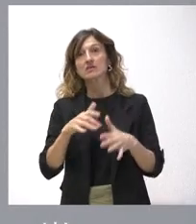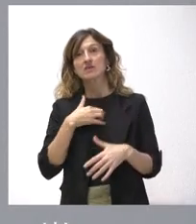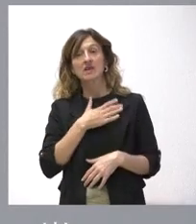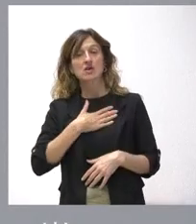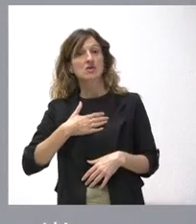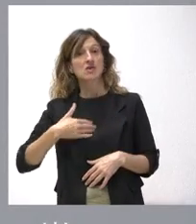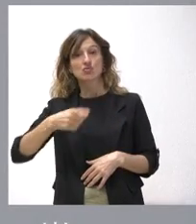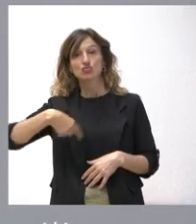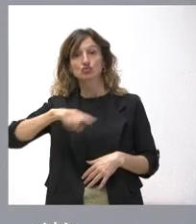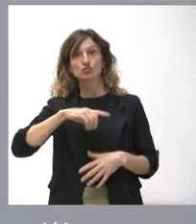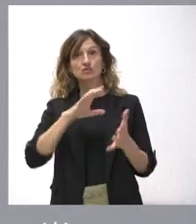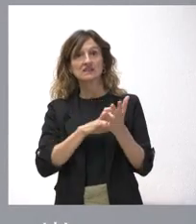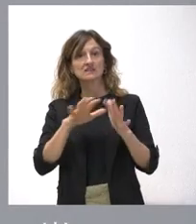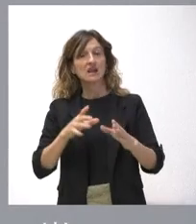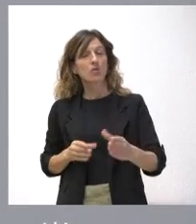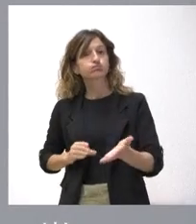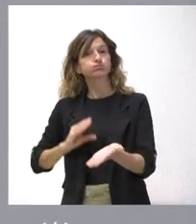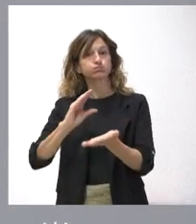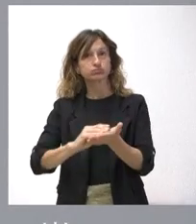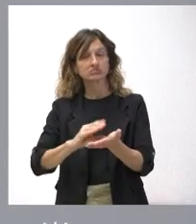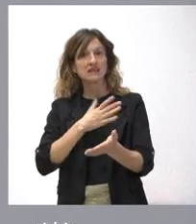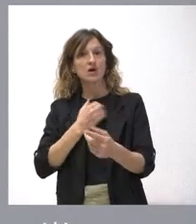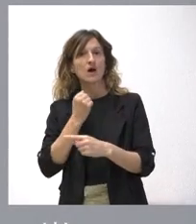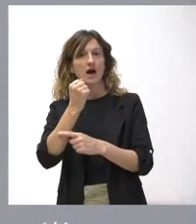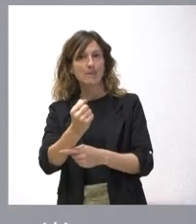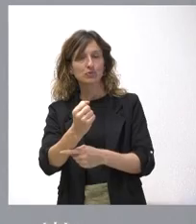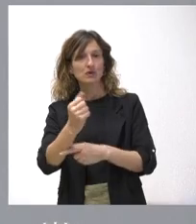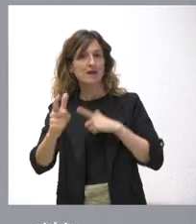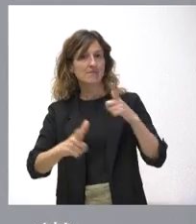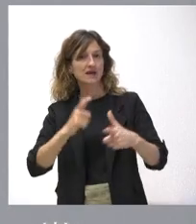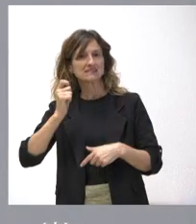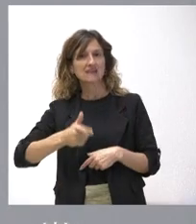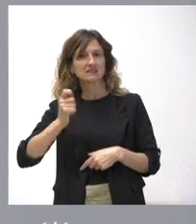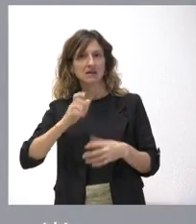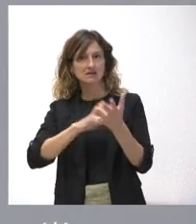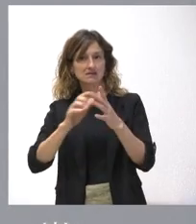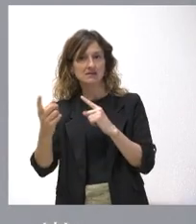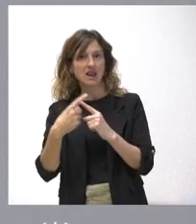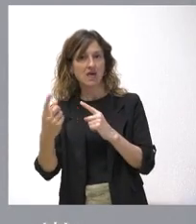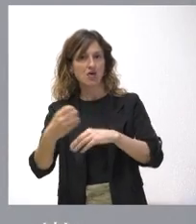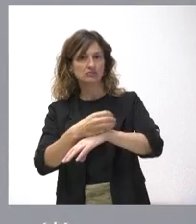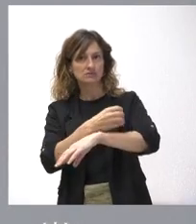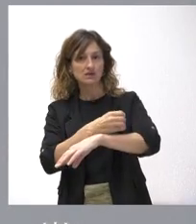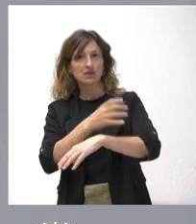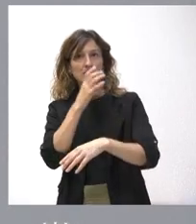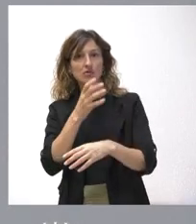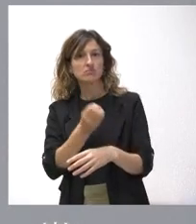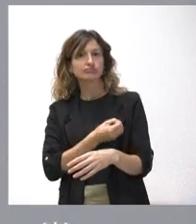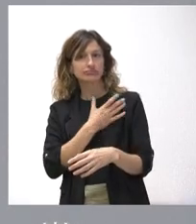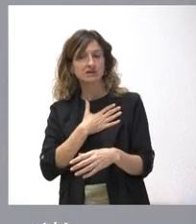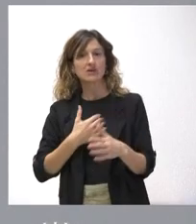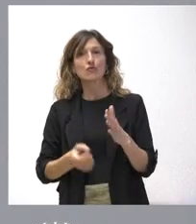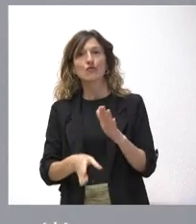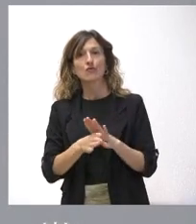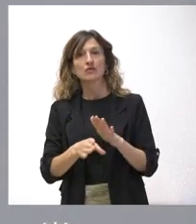es una aportación para apoyar a los viajeros recurrentes en Castilla y León que tenía vocación de continuidad. No se